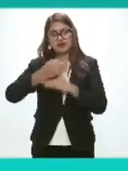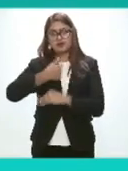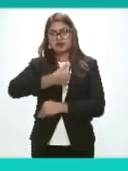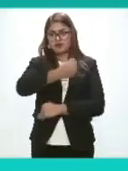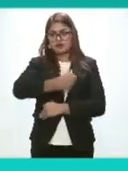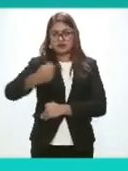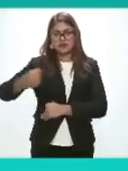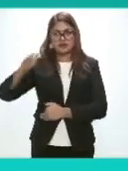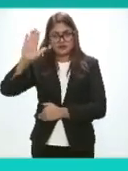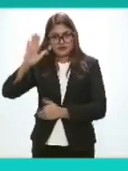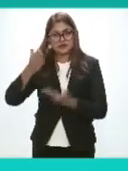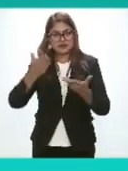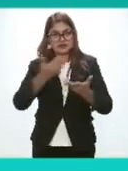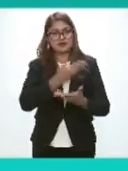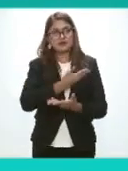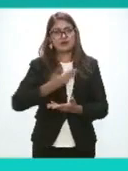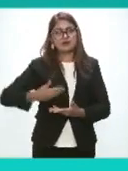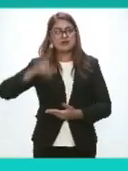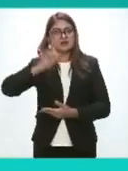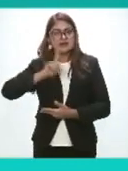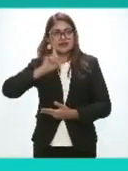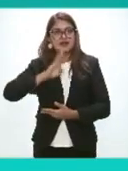Gracias Gracias